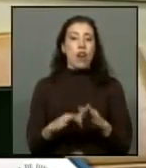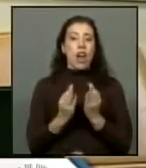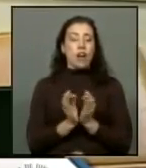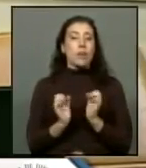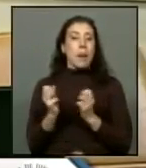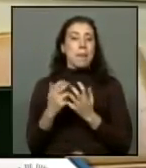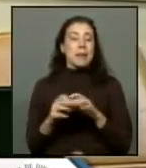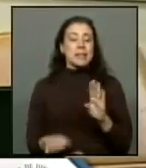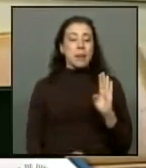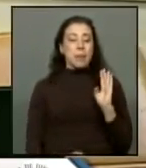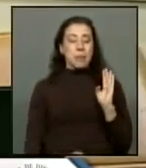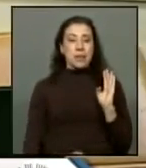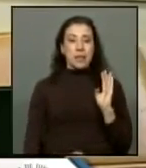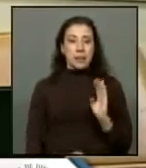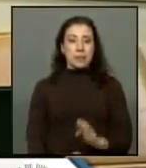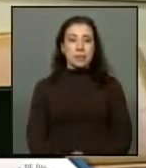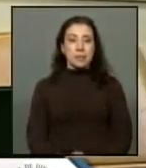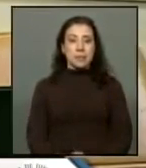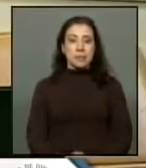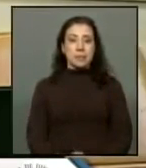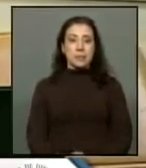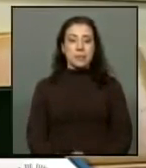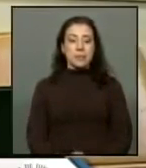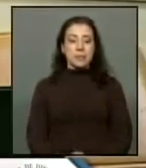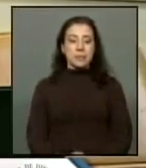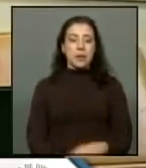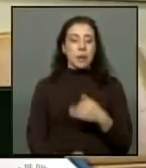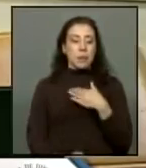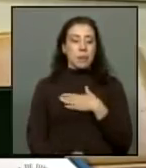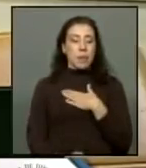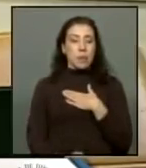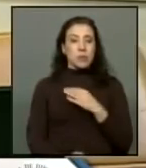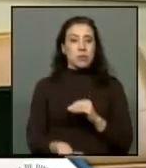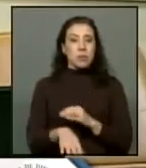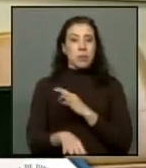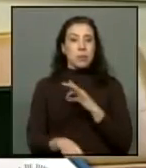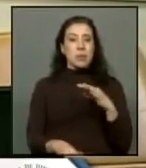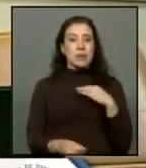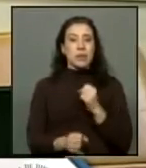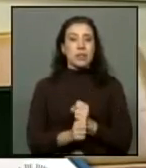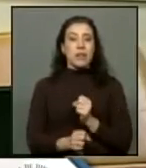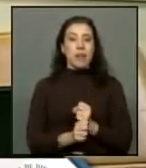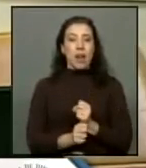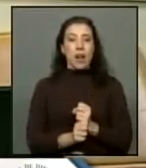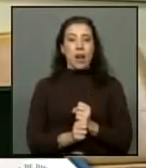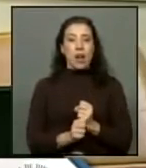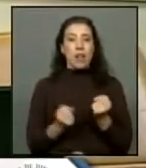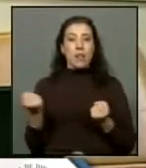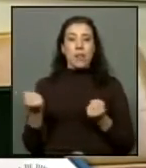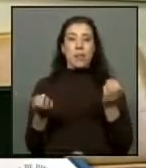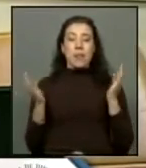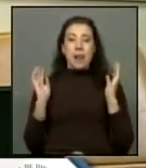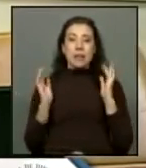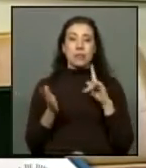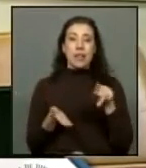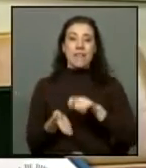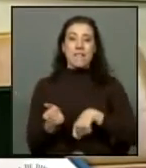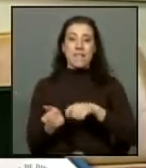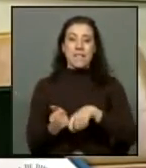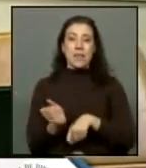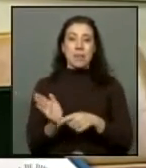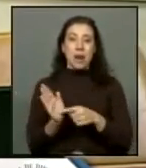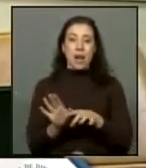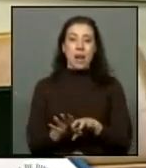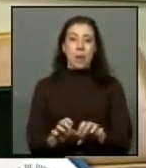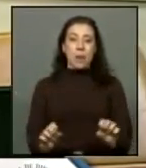de microempresas que se prometieron. Por lo tanto, Presidenta, me gustaría que se oficie al Ministerio del Trabajo, al Ministerio del Transporte, que fueron los firmantes de este